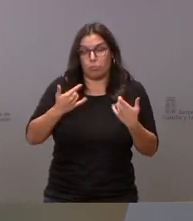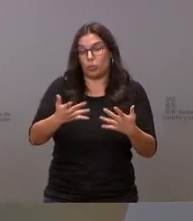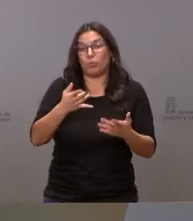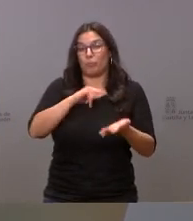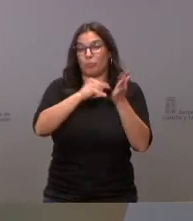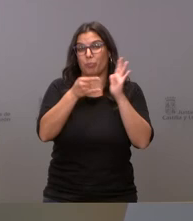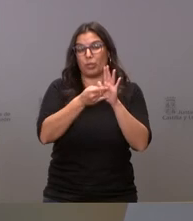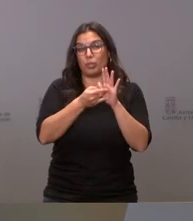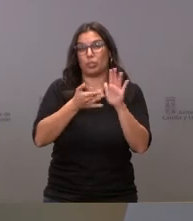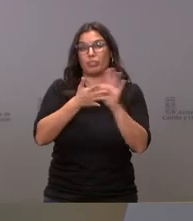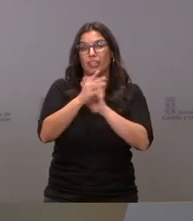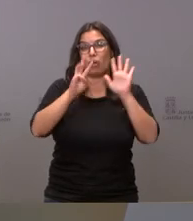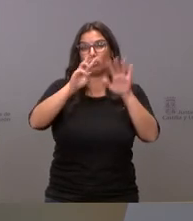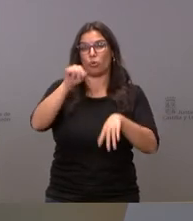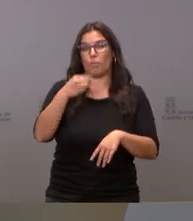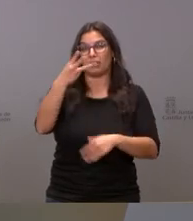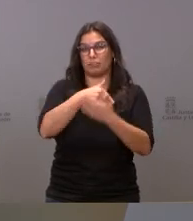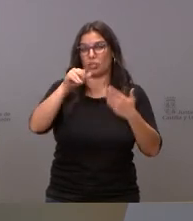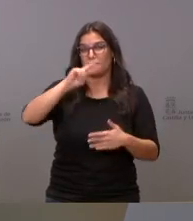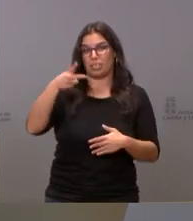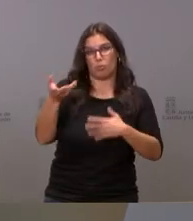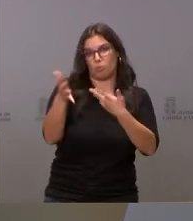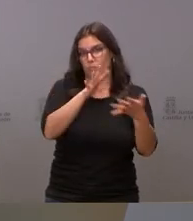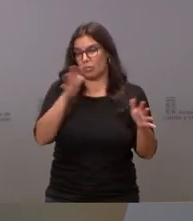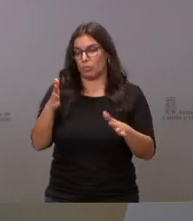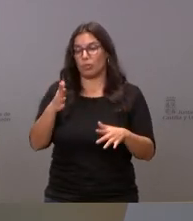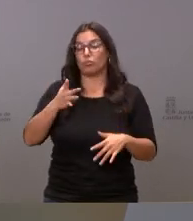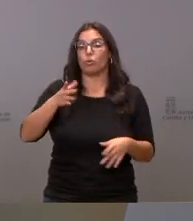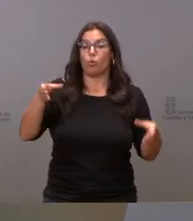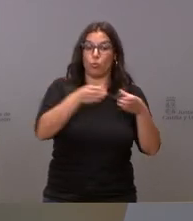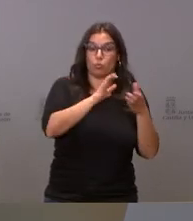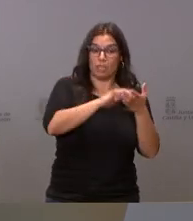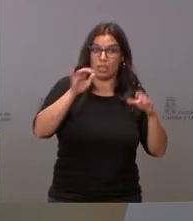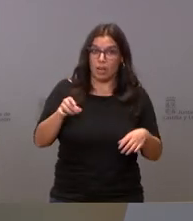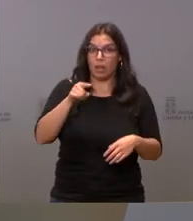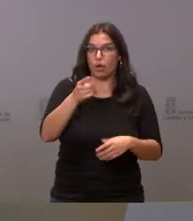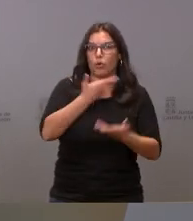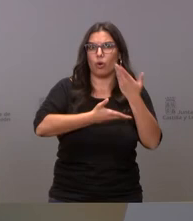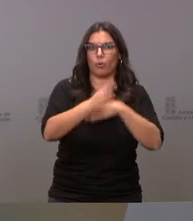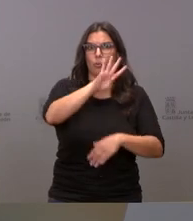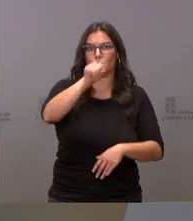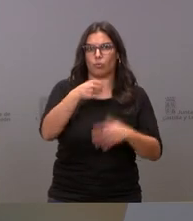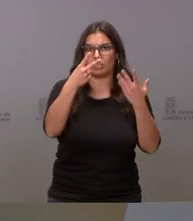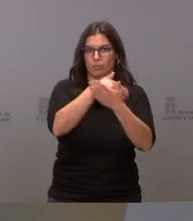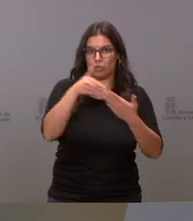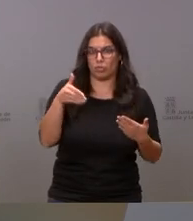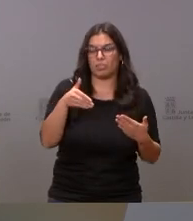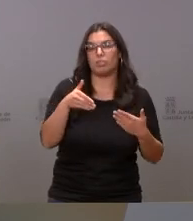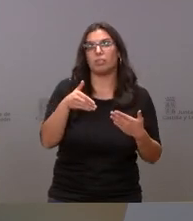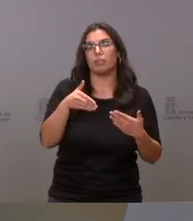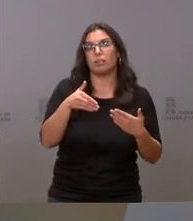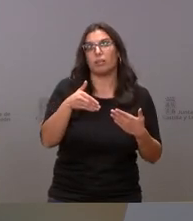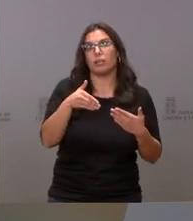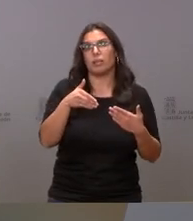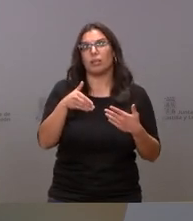proyecto en torno a 8,3 millones de euros de los cuales la junta colaboraría en él con 4,7 millones y que hará de la